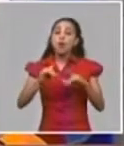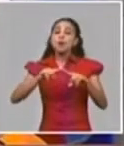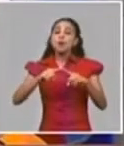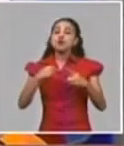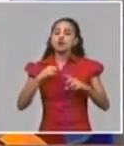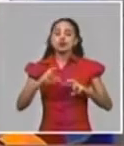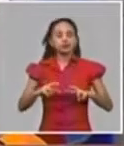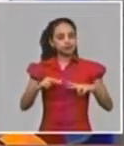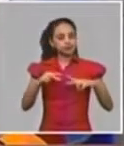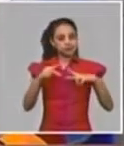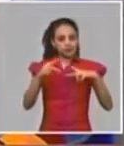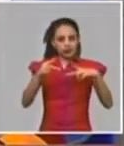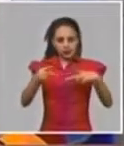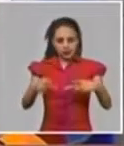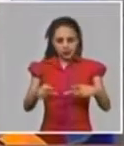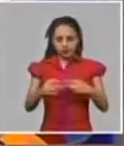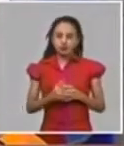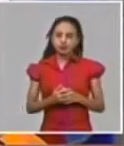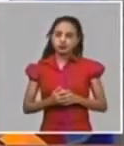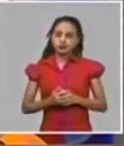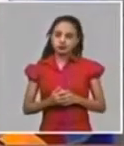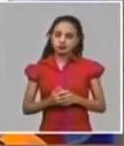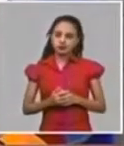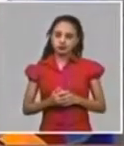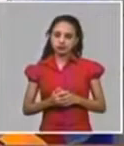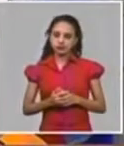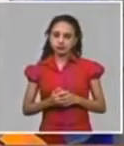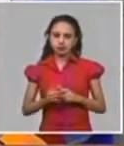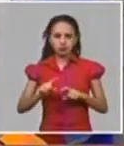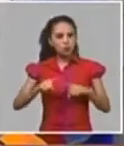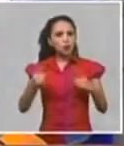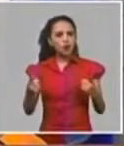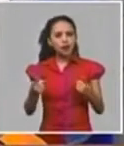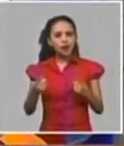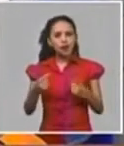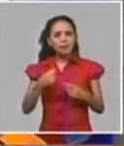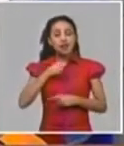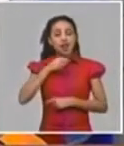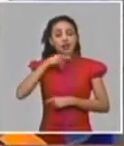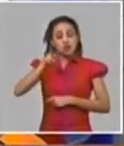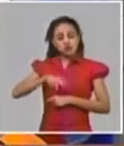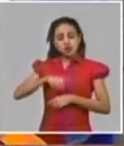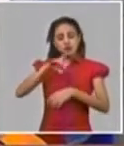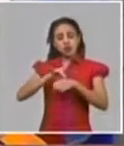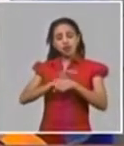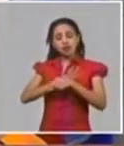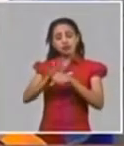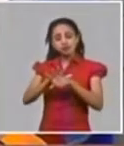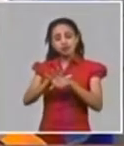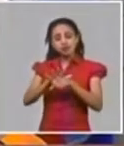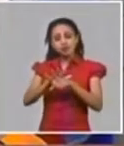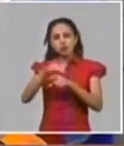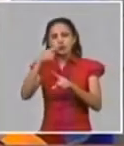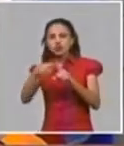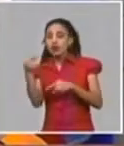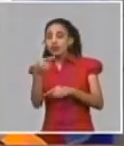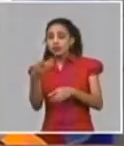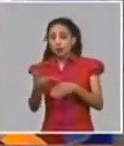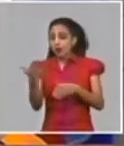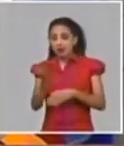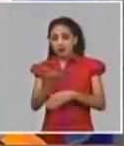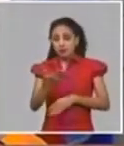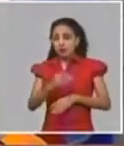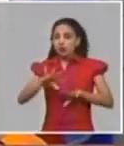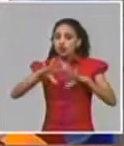ratificar que tiene que ver con el diagnóstico oportuno y los protocolos de tratamiento que hemos